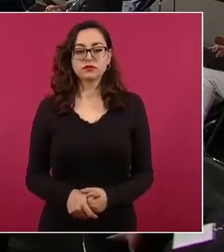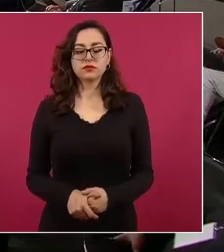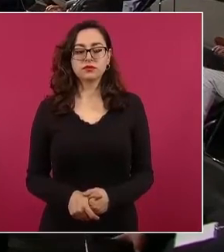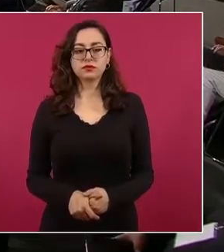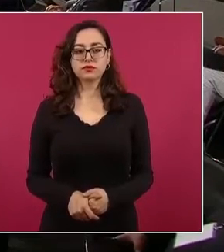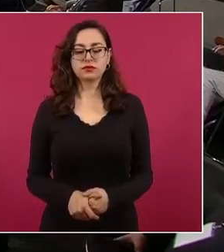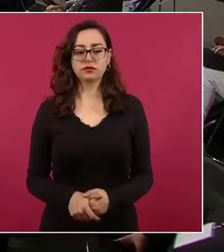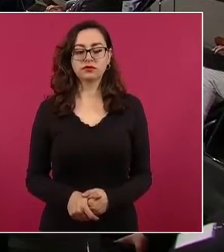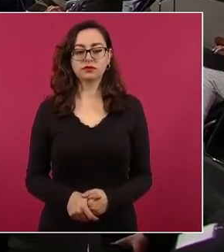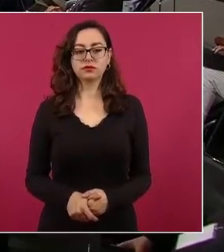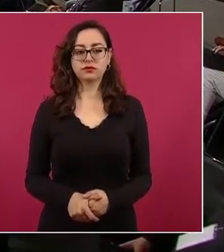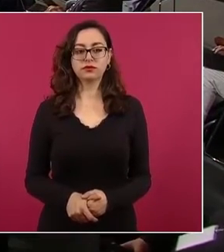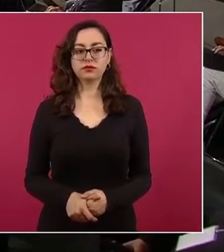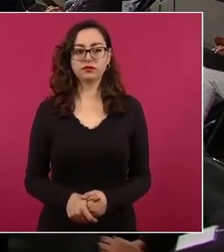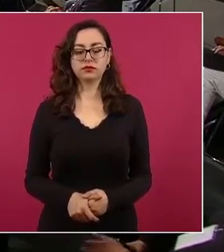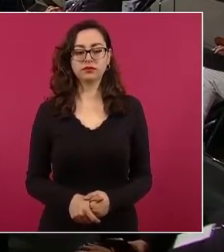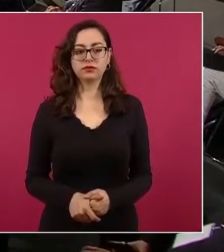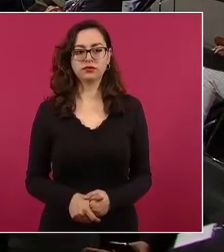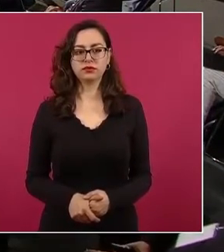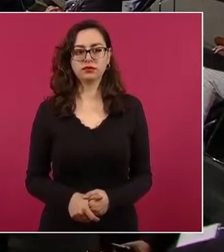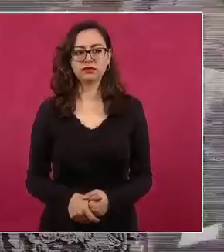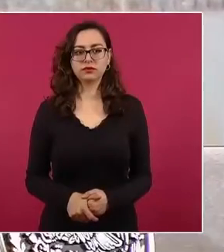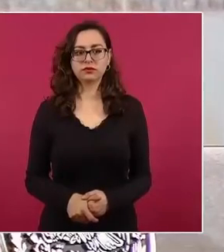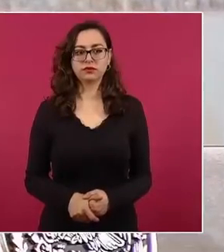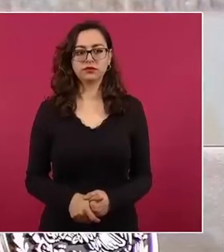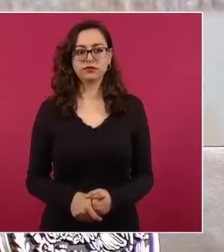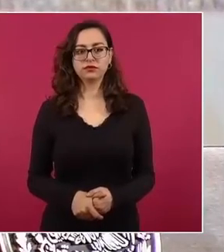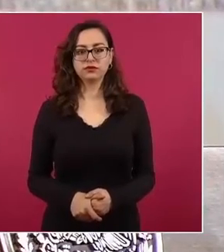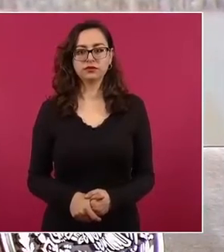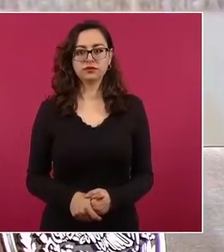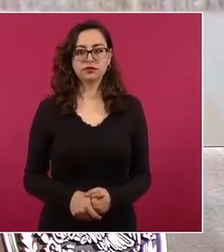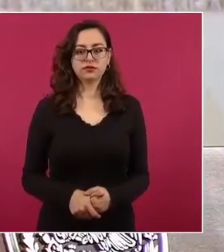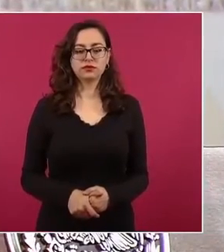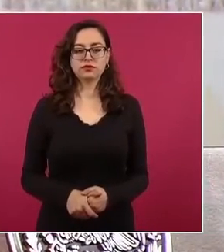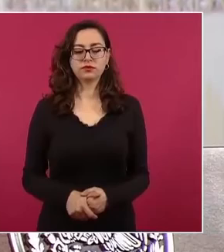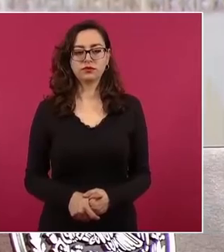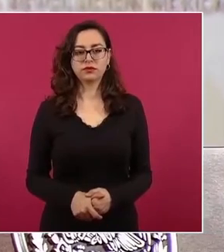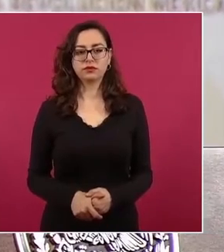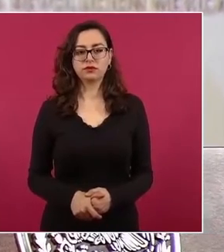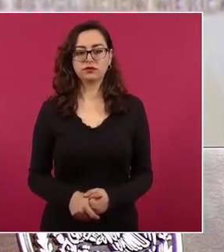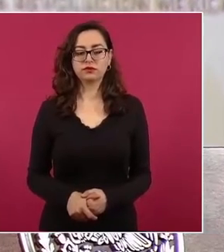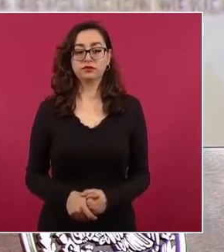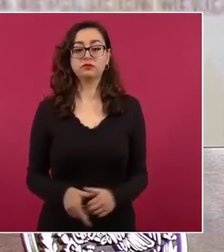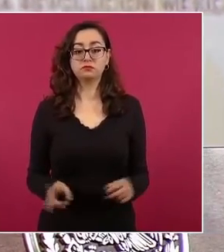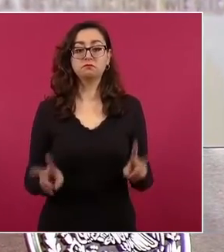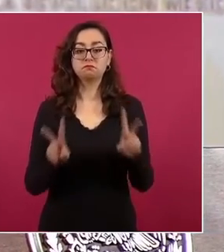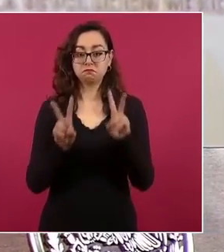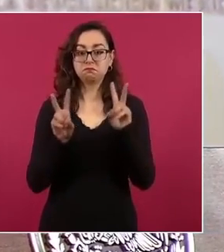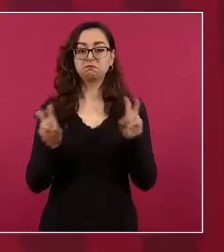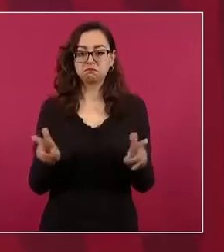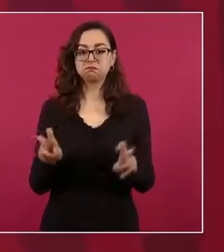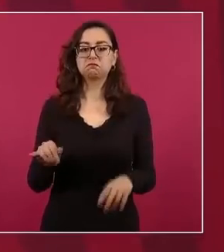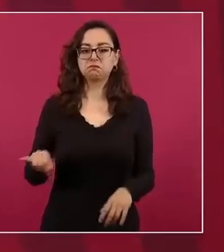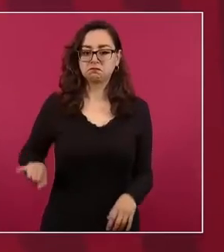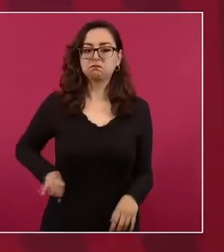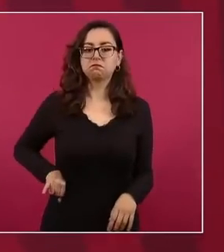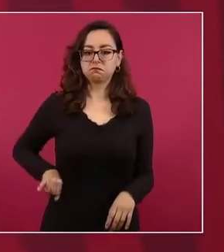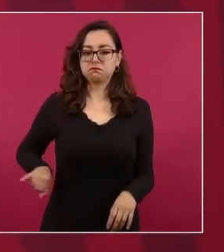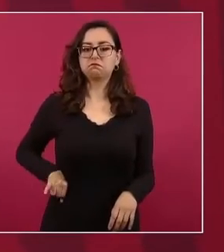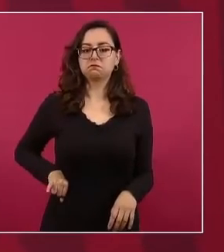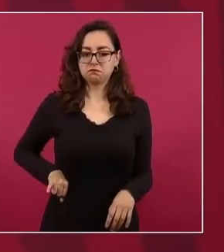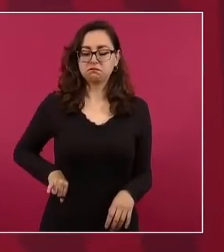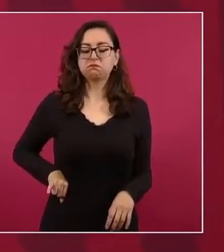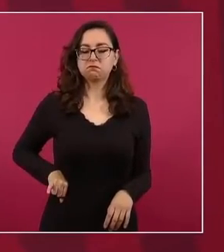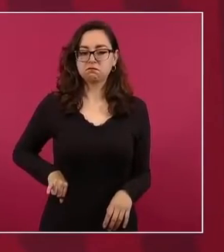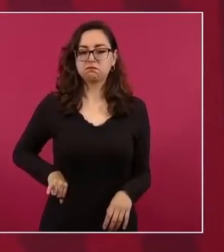Entonces, es bueno el tema, o lo que me preguntaste,